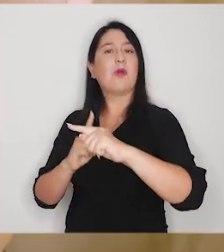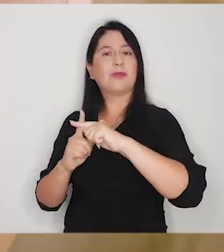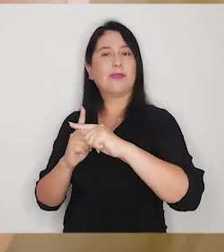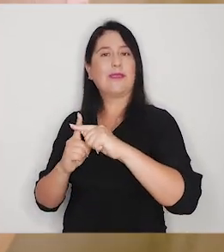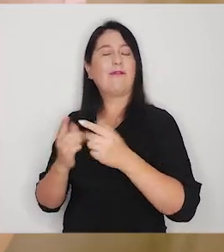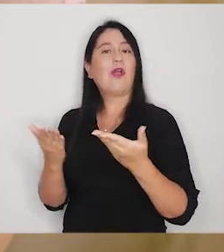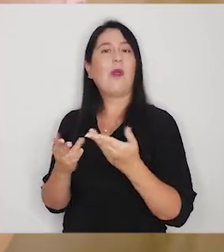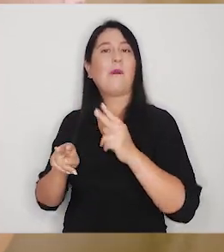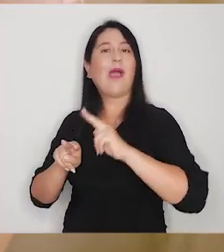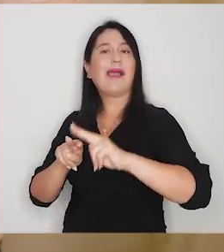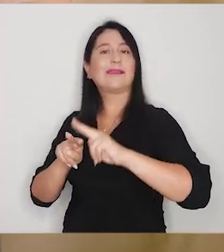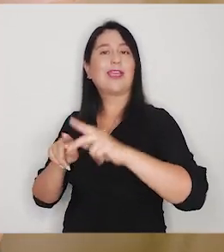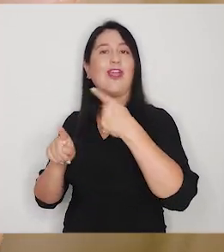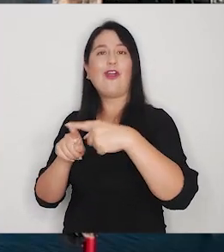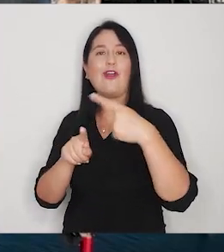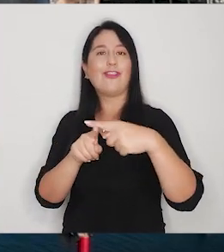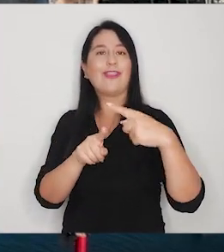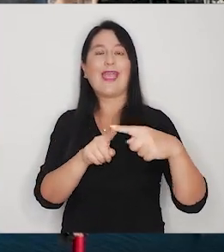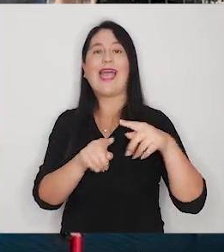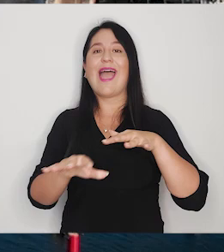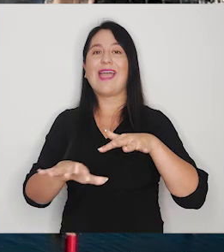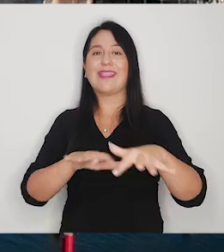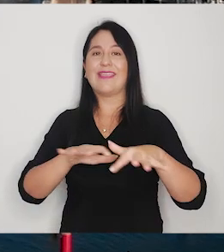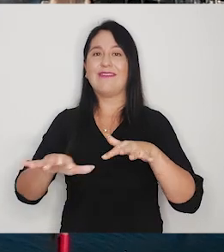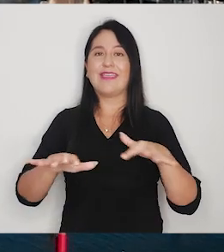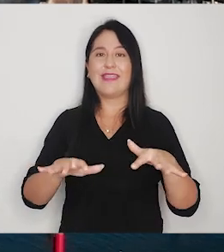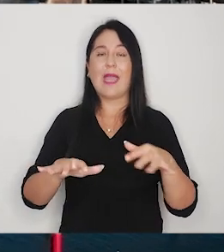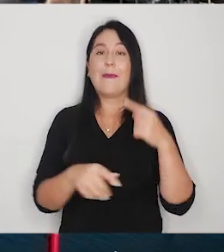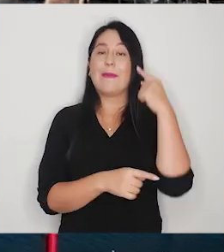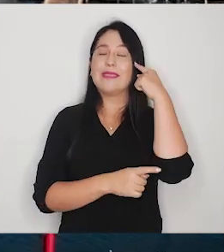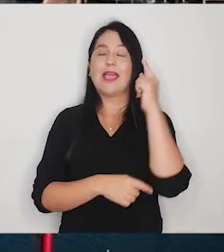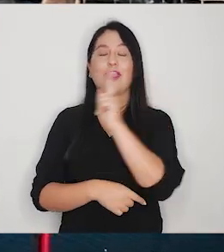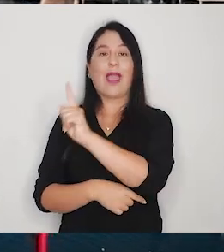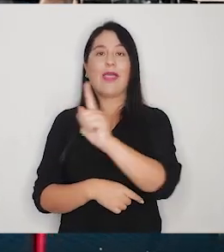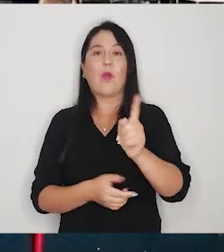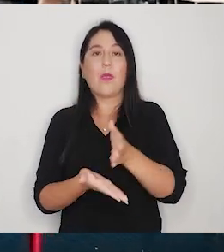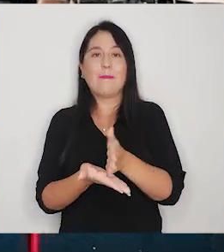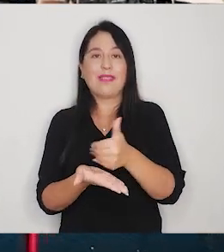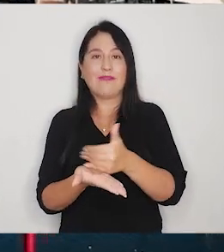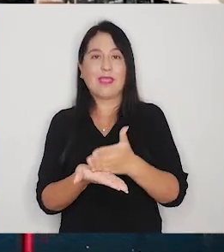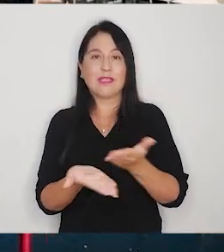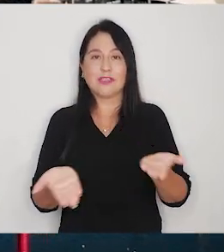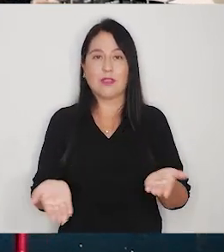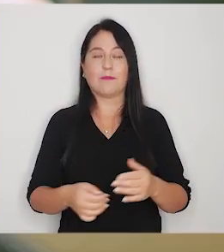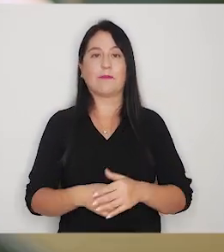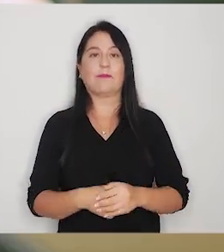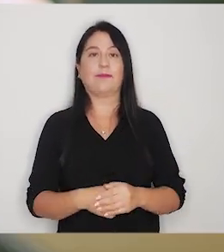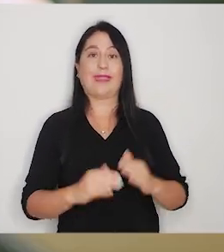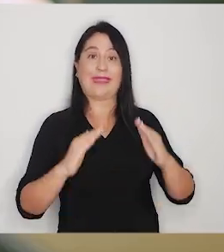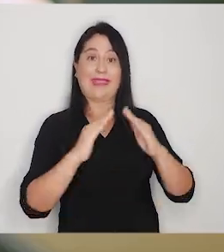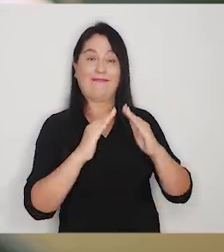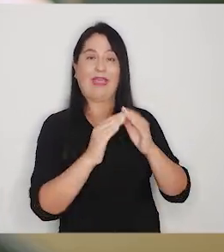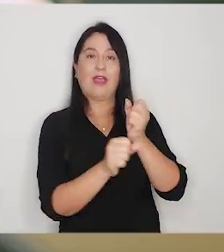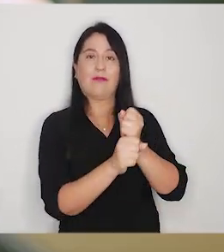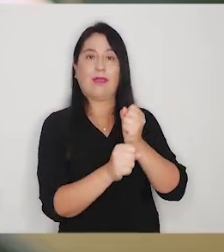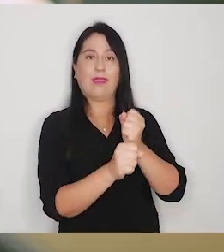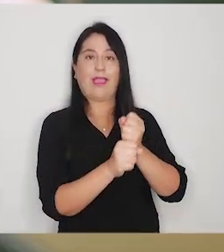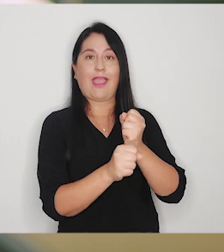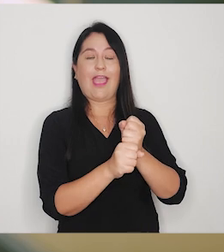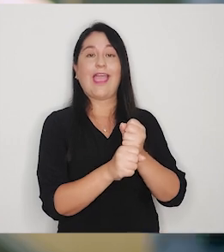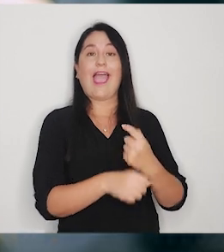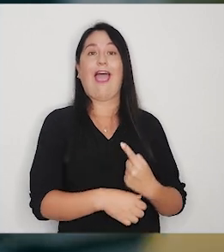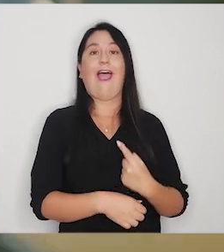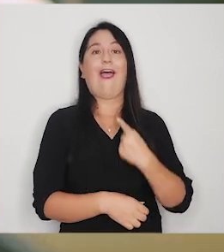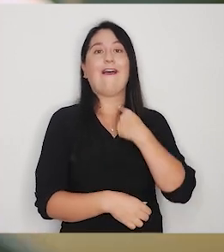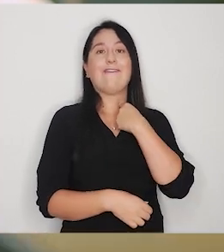beneficios, cómo poder hacer otras actividades respecto a la organización que cada uno tiene. Bueno, el teletrabajo